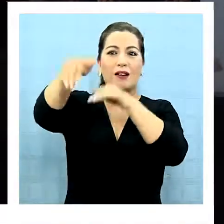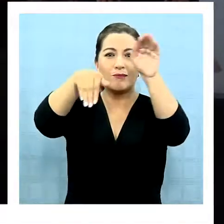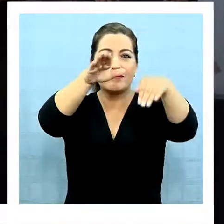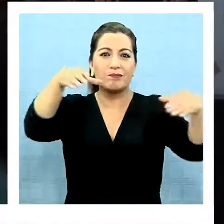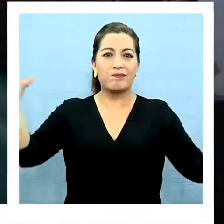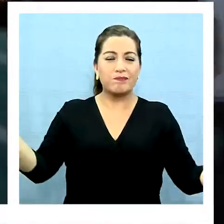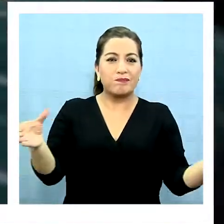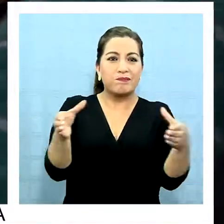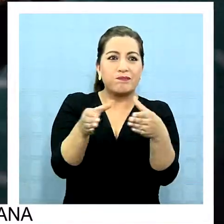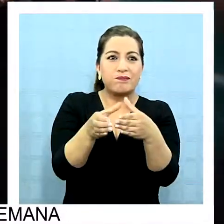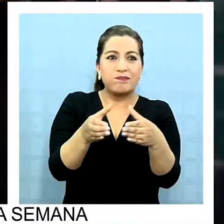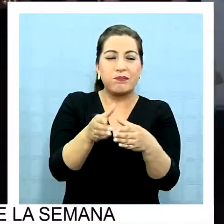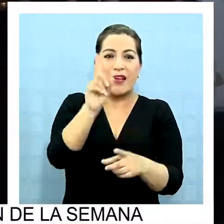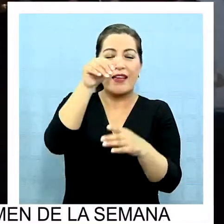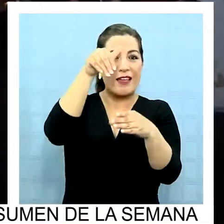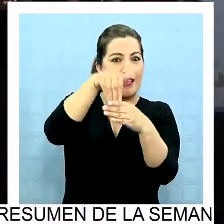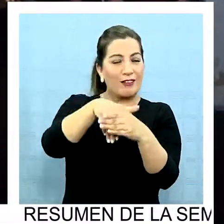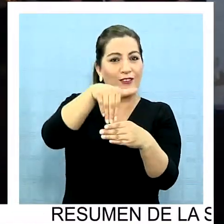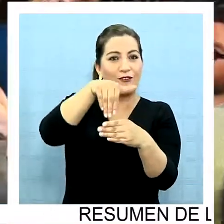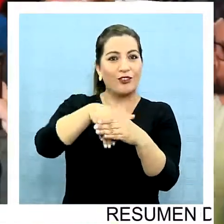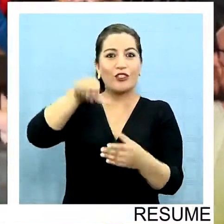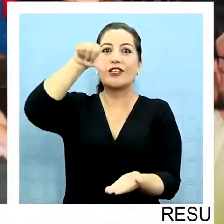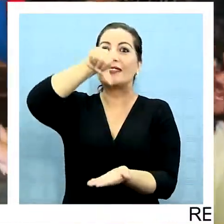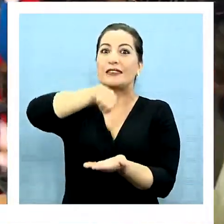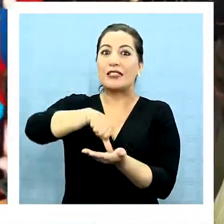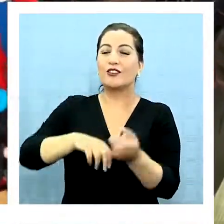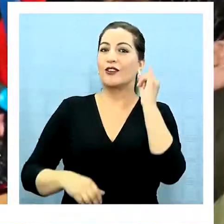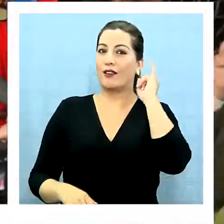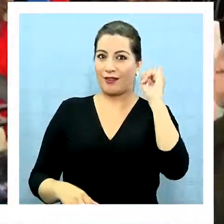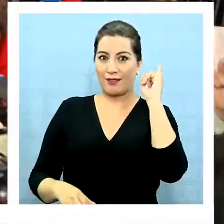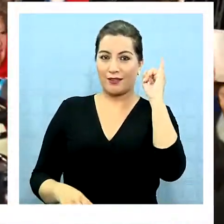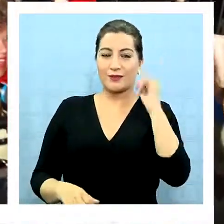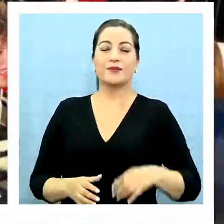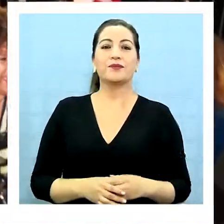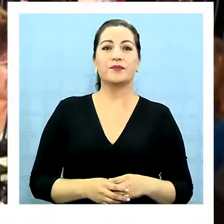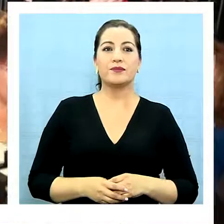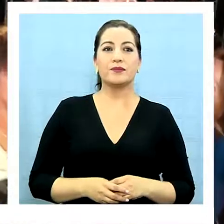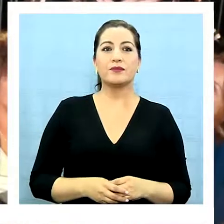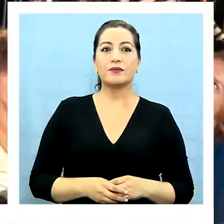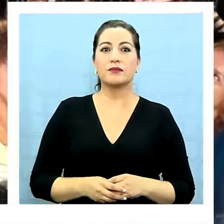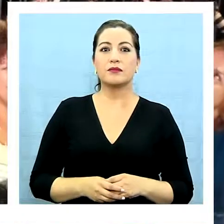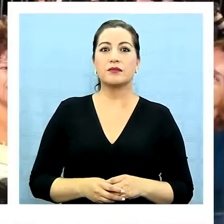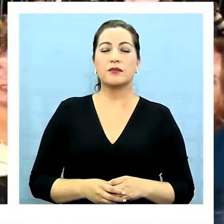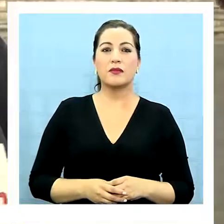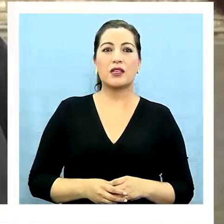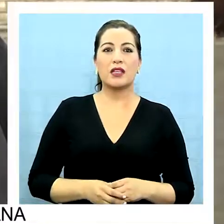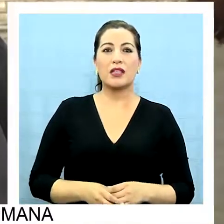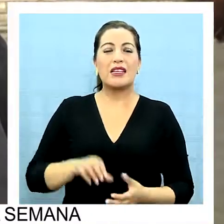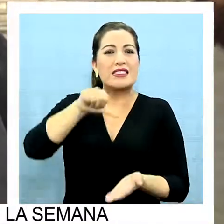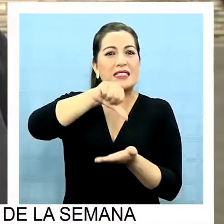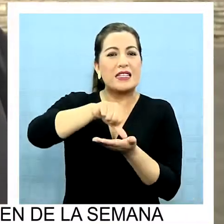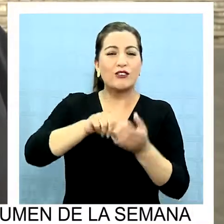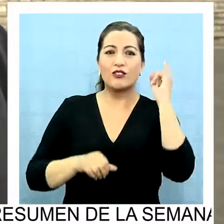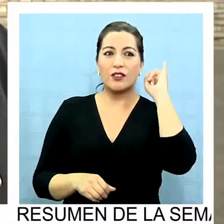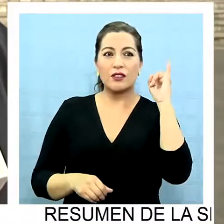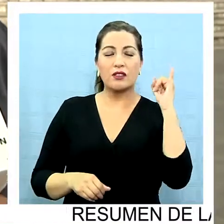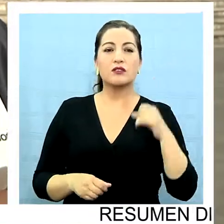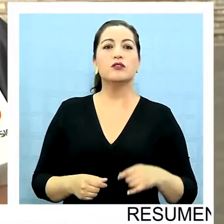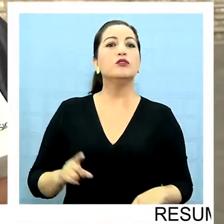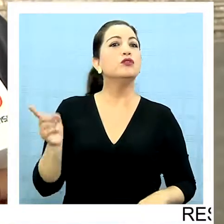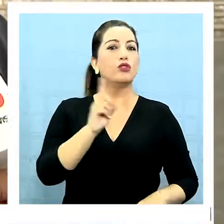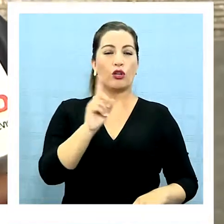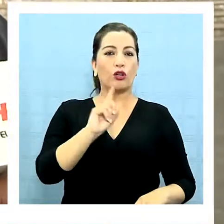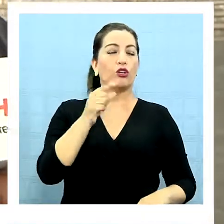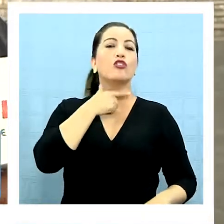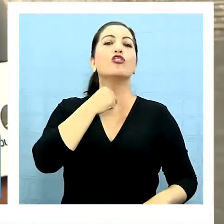de reunir y convencer el voto indeciso del centro y la izquierda. ¿Cómo pretende traer los votos de la centro izquierda de la